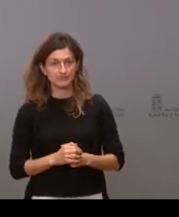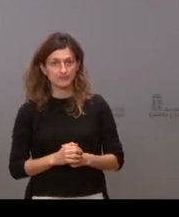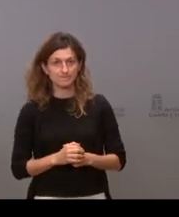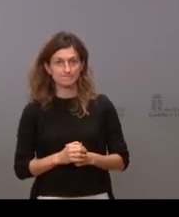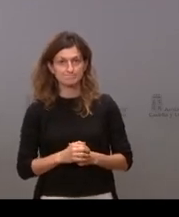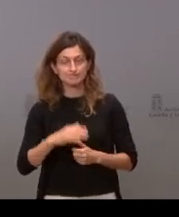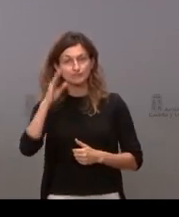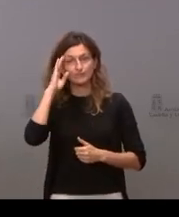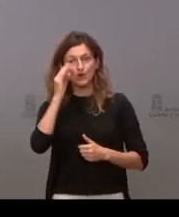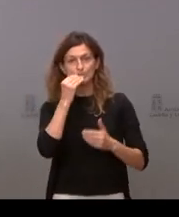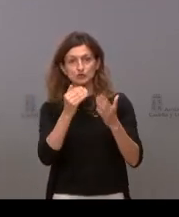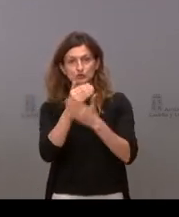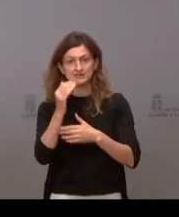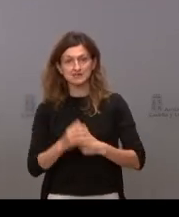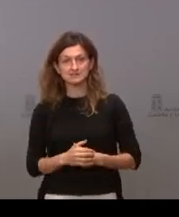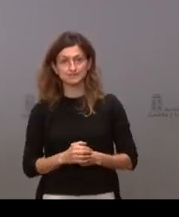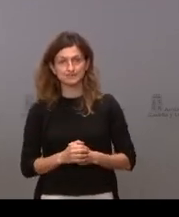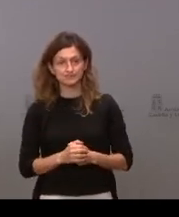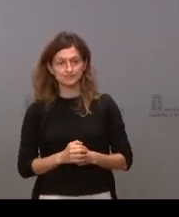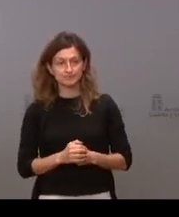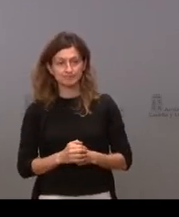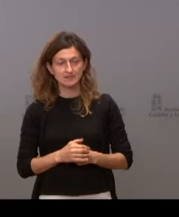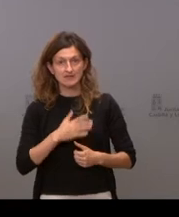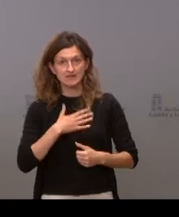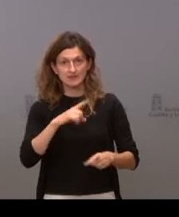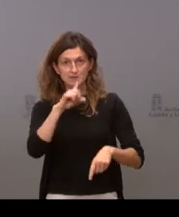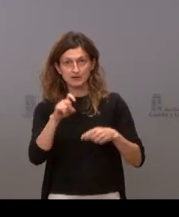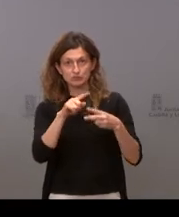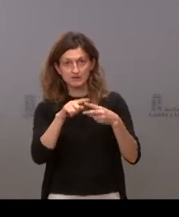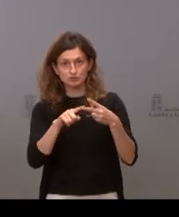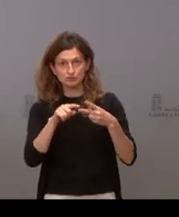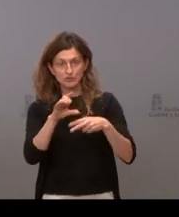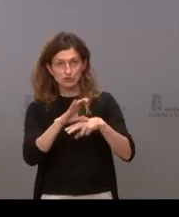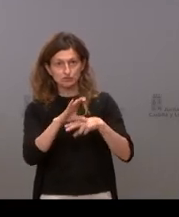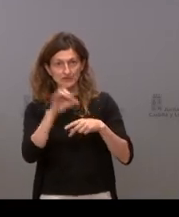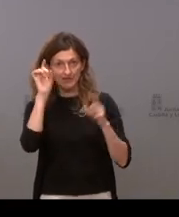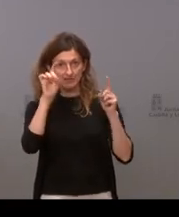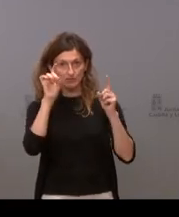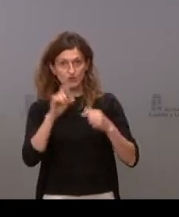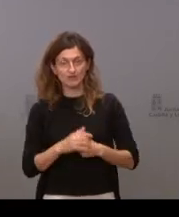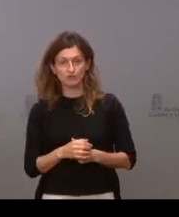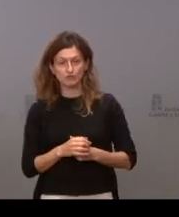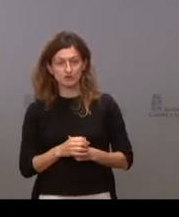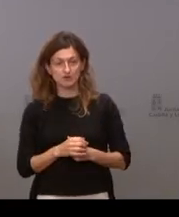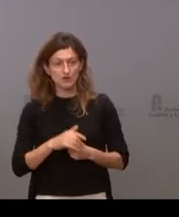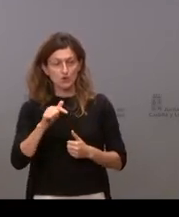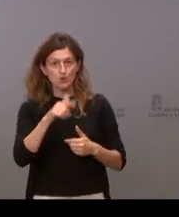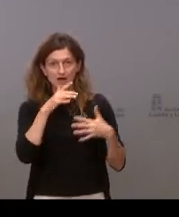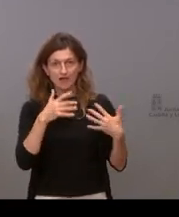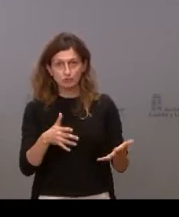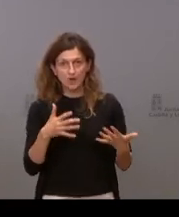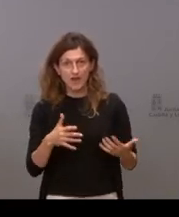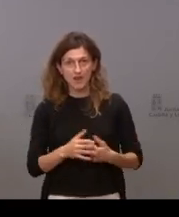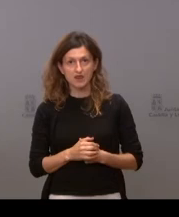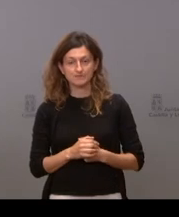hola muy buenos días quería plantear dos cuestiones a la consejera de educación una de actualidad o de más actualidad porque